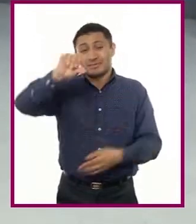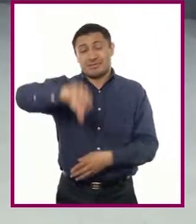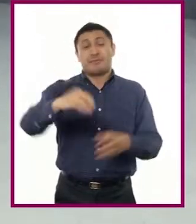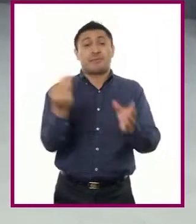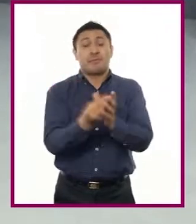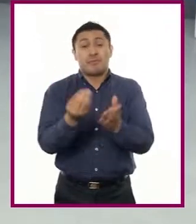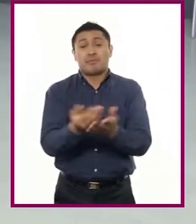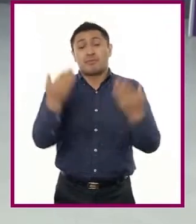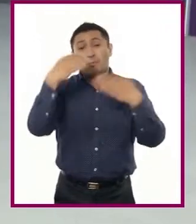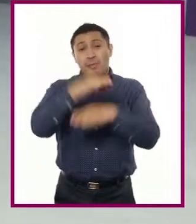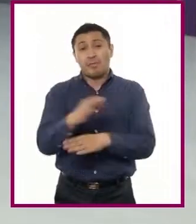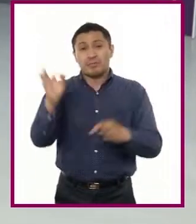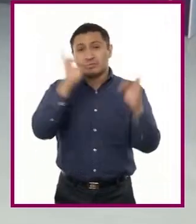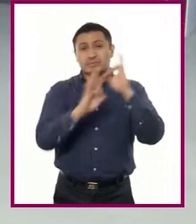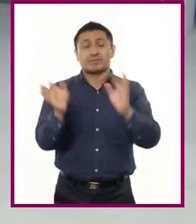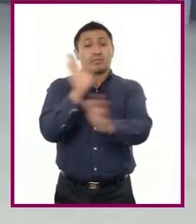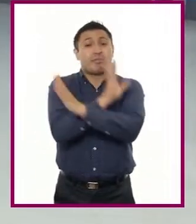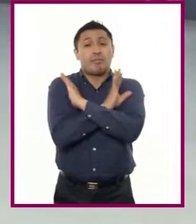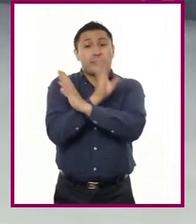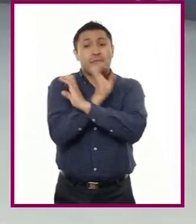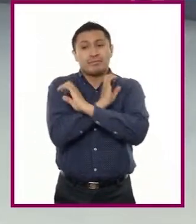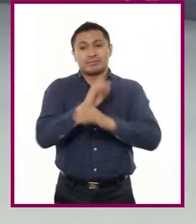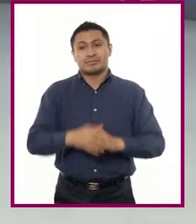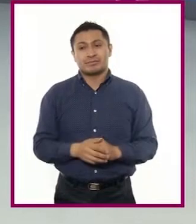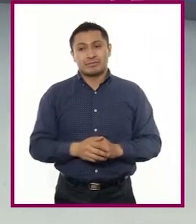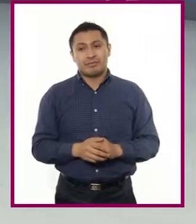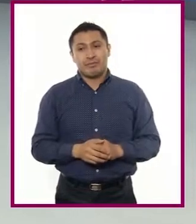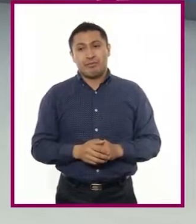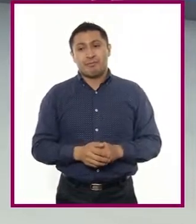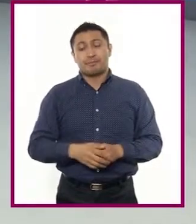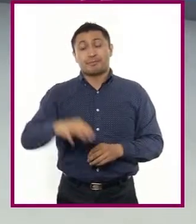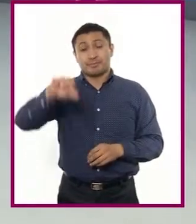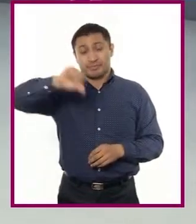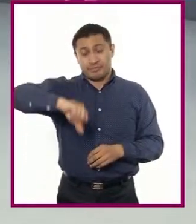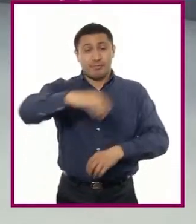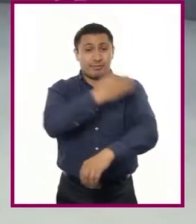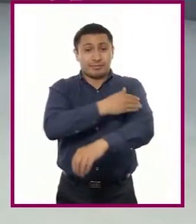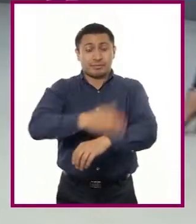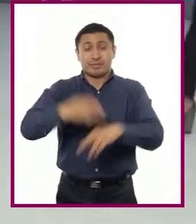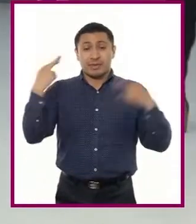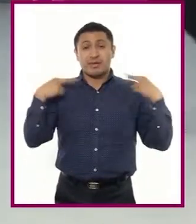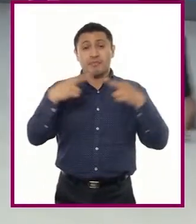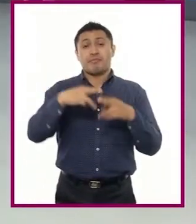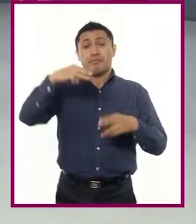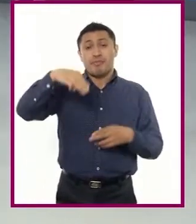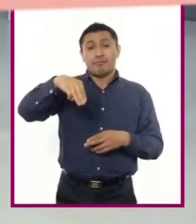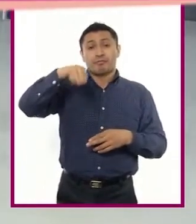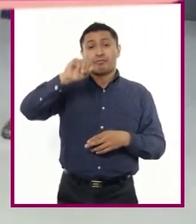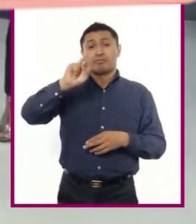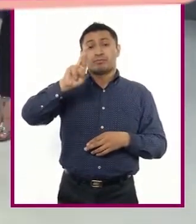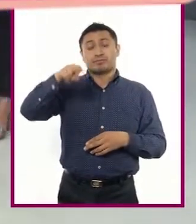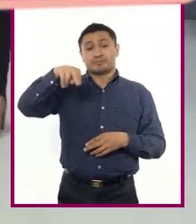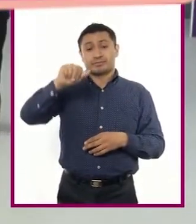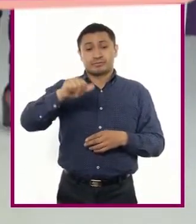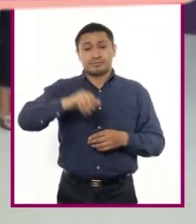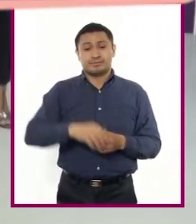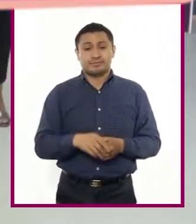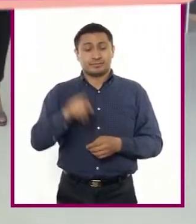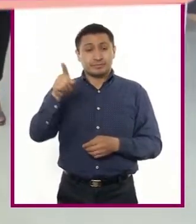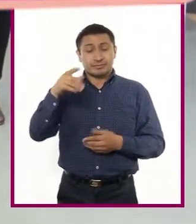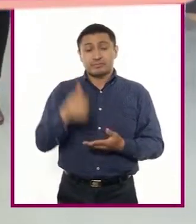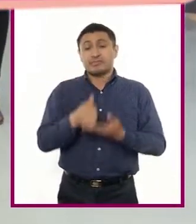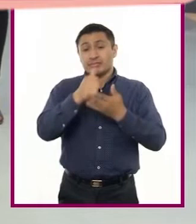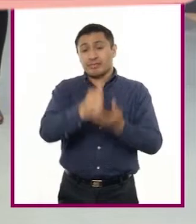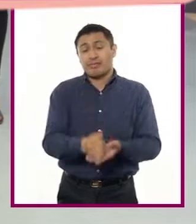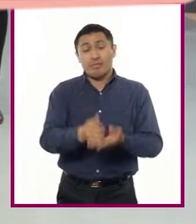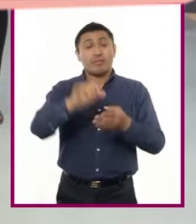más de la asignatura Formación Cívica y Ética. Nos acompaña la maestra Mirna Paredes Alvarado, quien nos ayudará